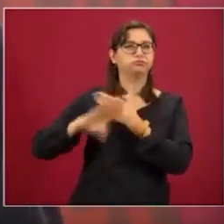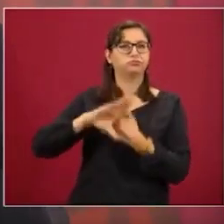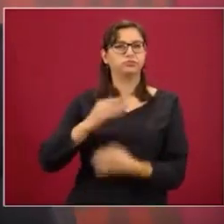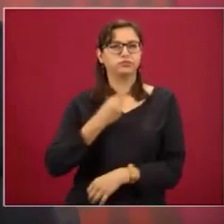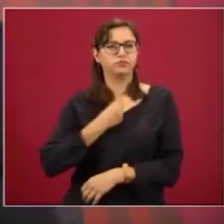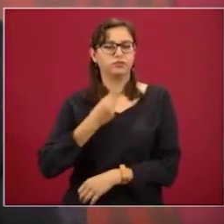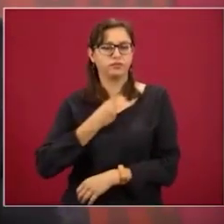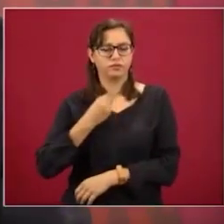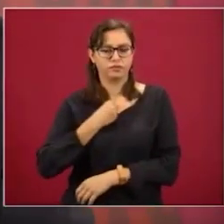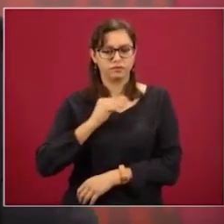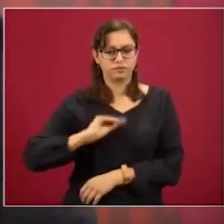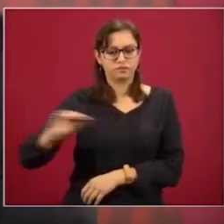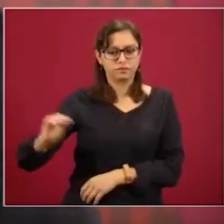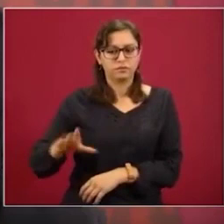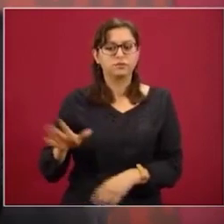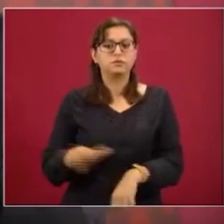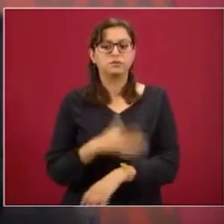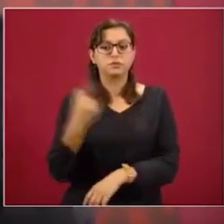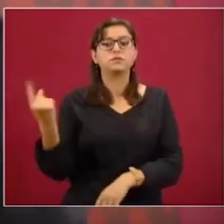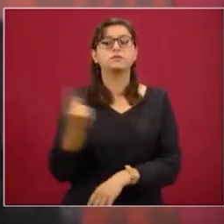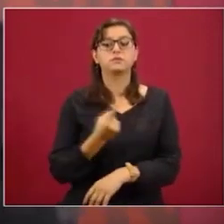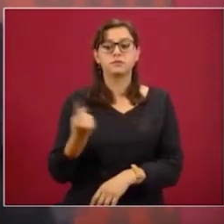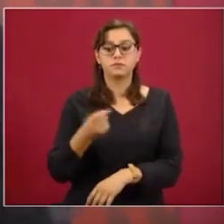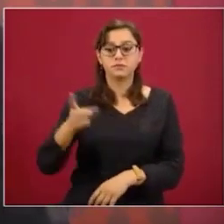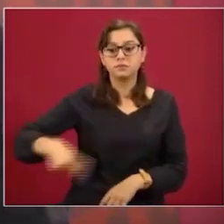porque eso es lo que buscan.